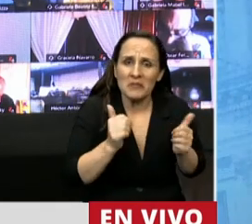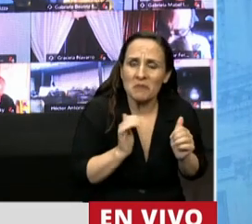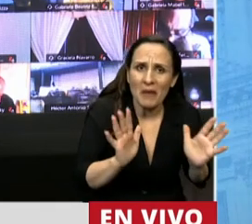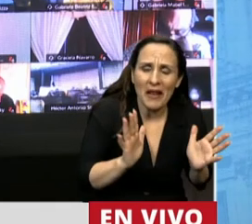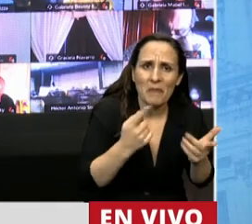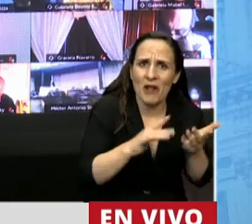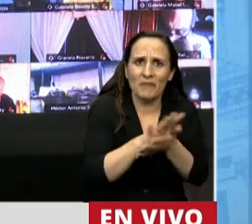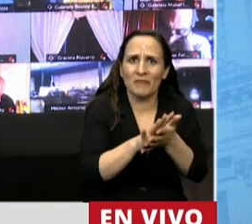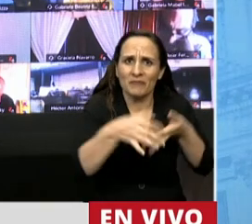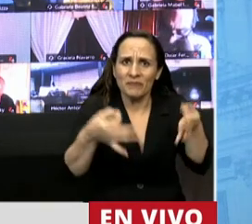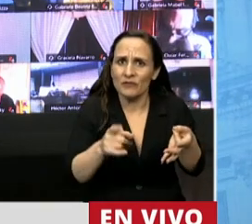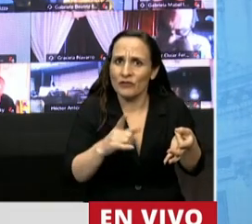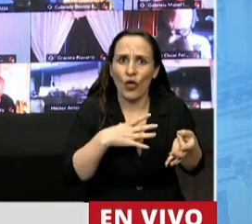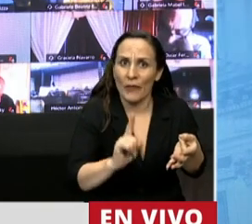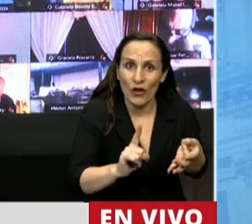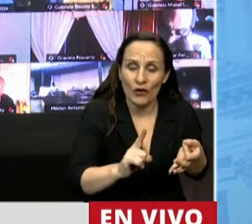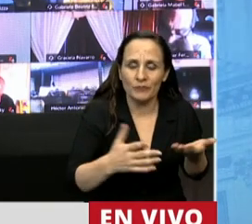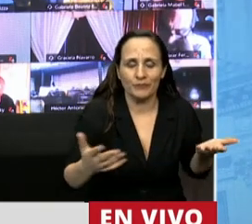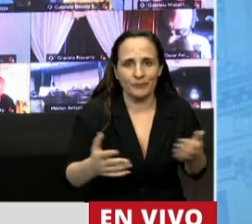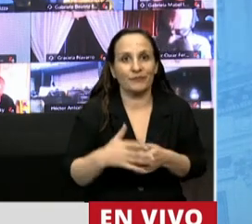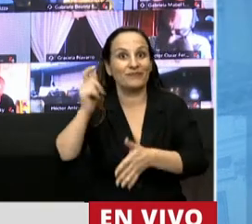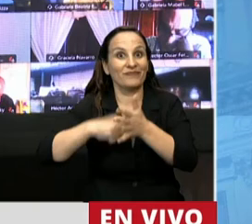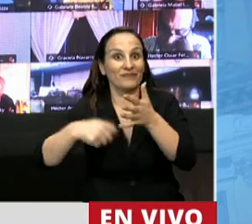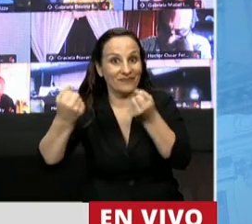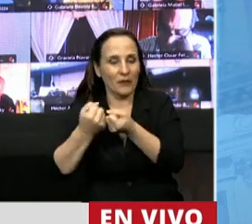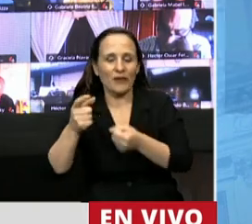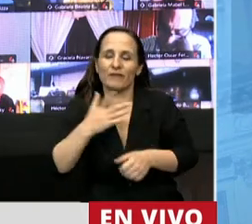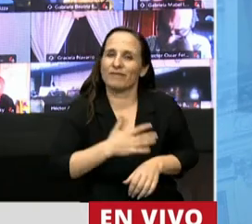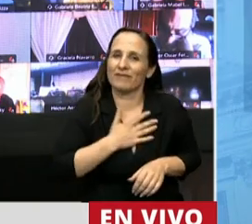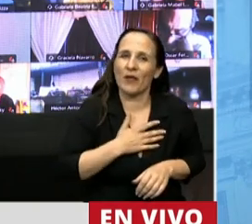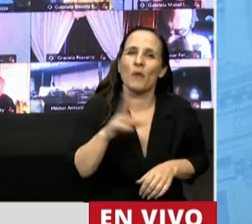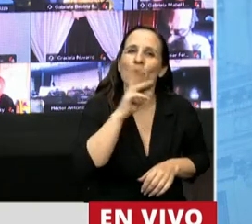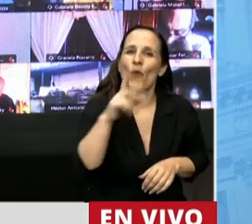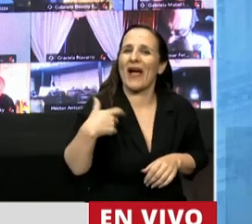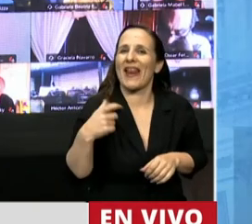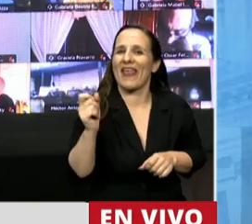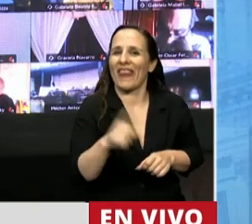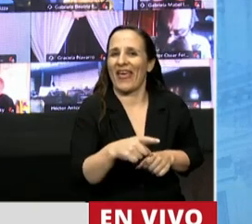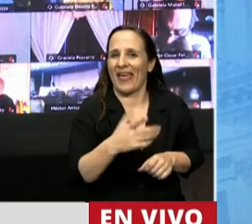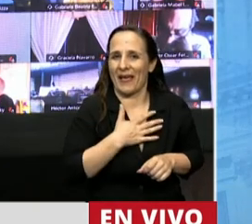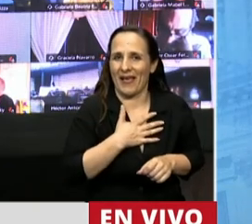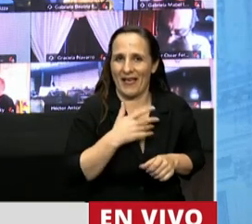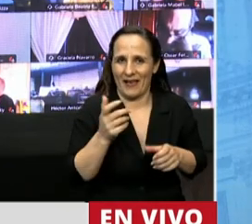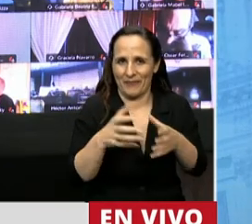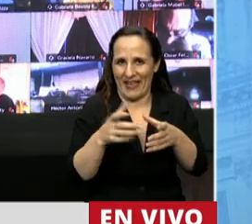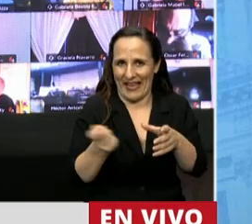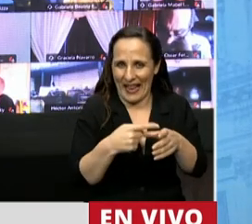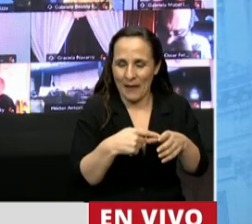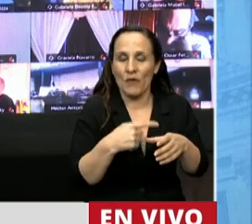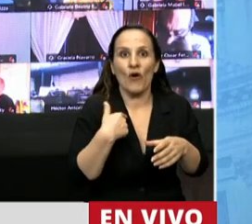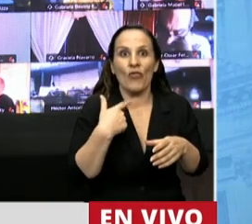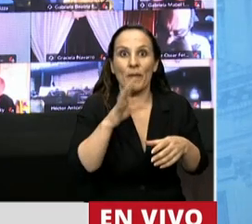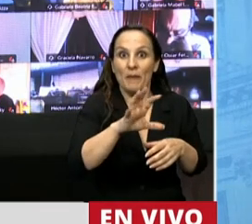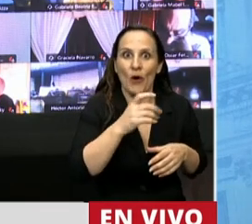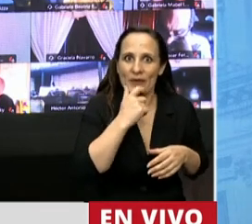También quiero celebrar este convenio con mis compañeras, las mujeres sindicalistas de mi provincia, que con su apodo fue posible